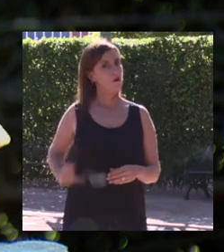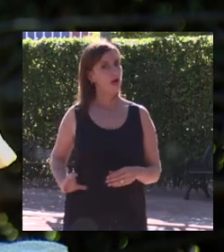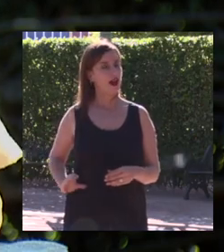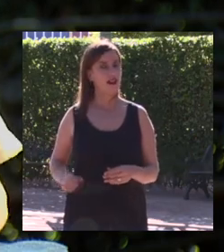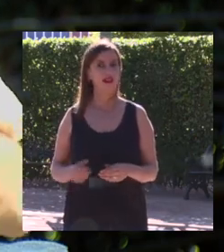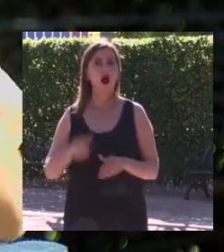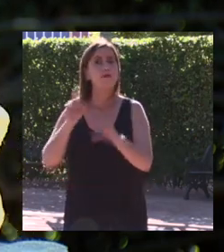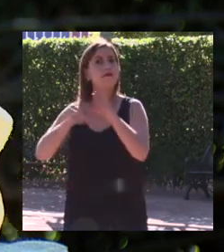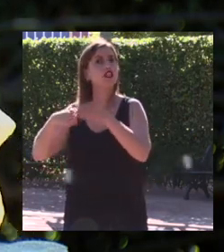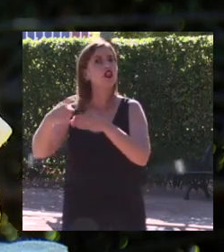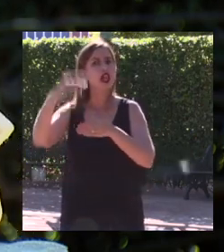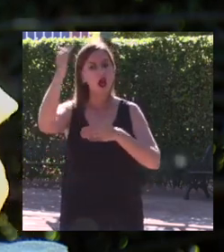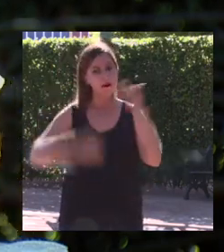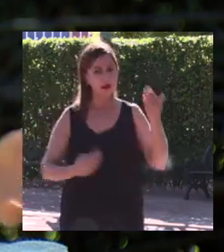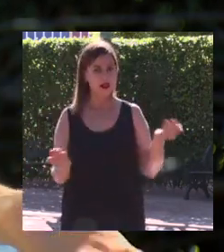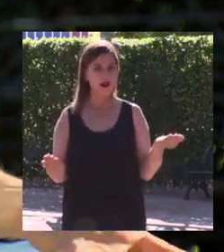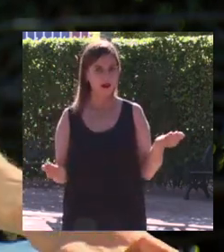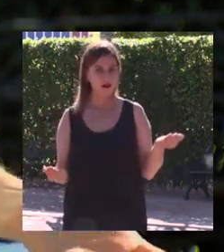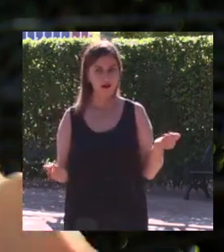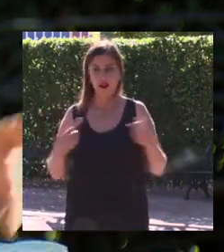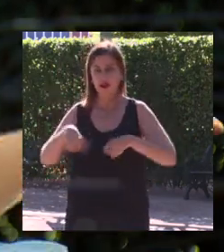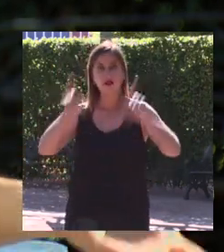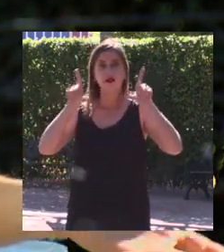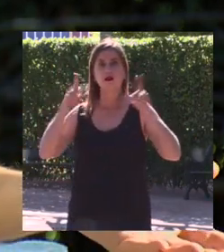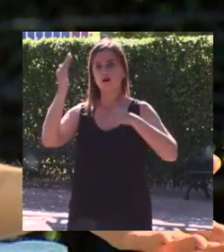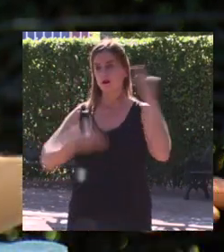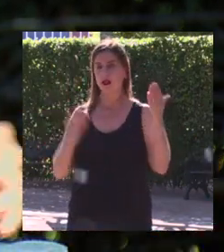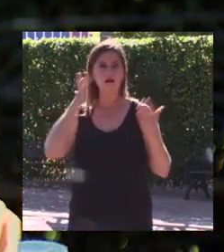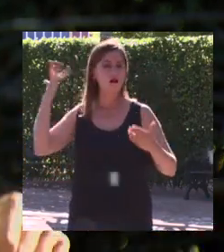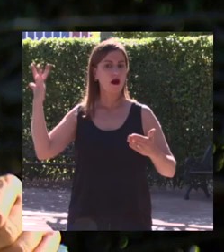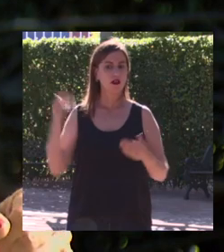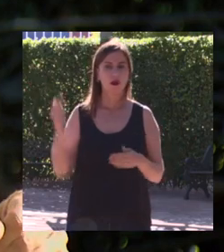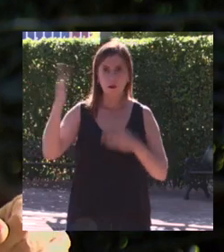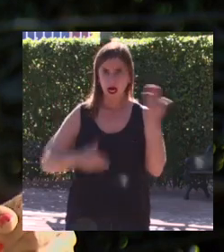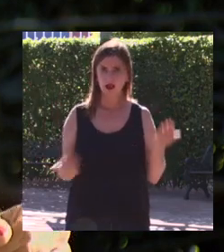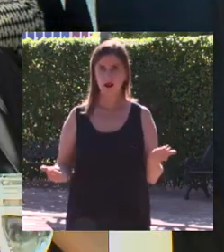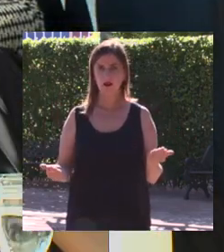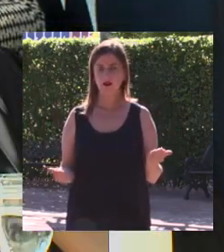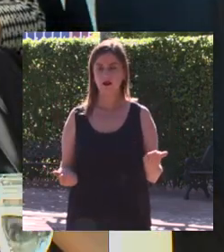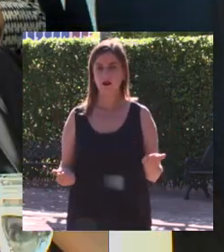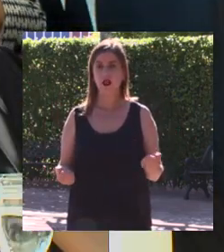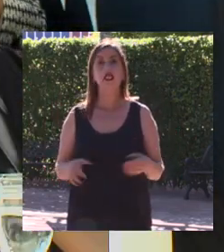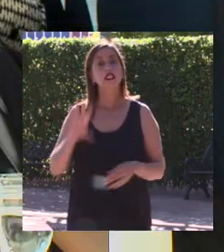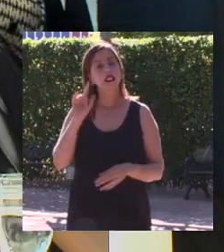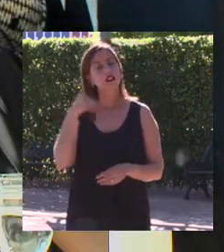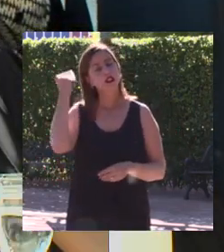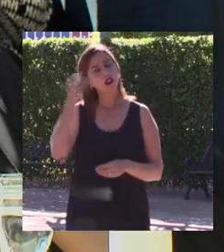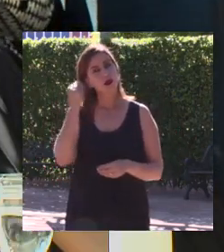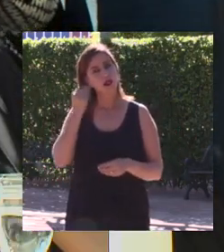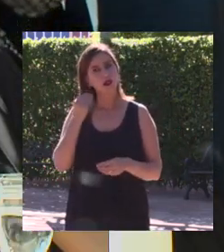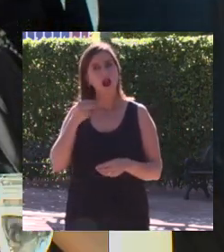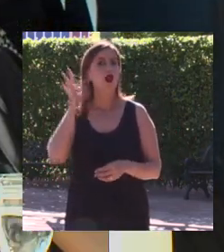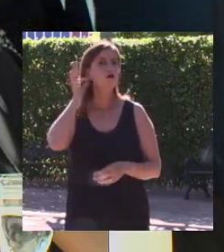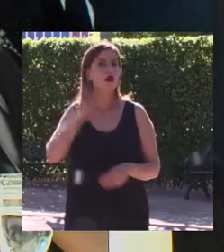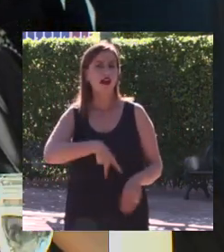tantos patrocinadores etcétera pues no se destaca se da como por supuesto ¿no? Sí, yo creo que la mujer en